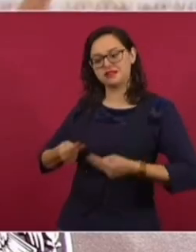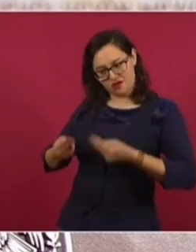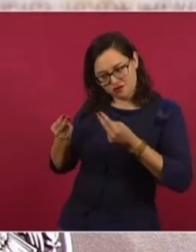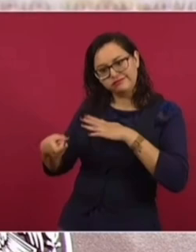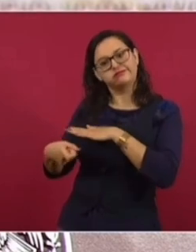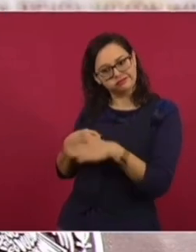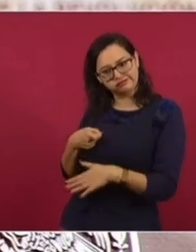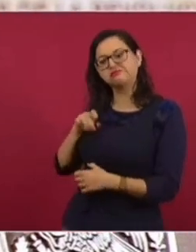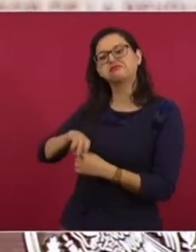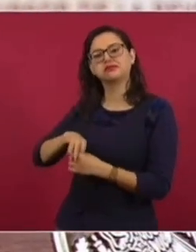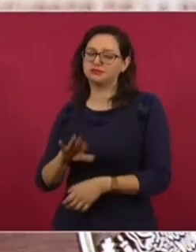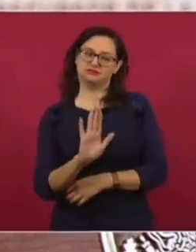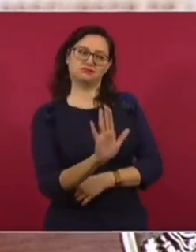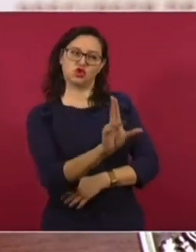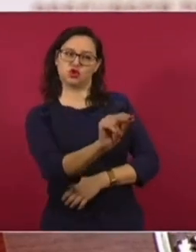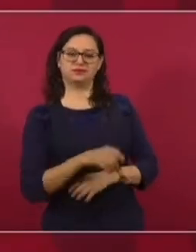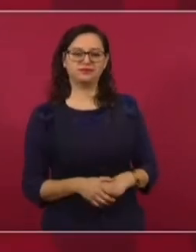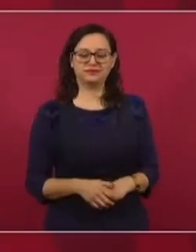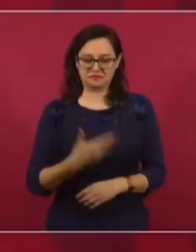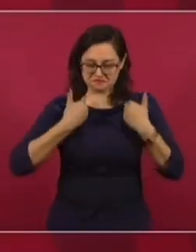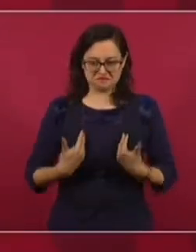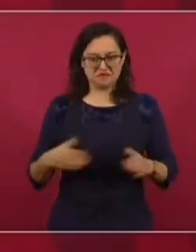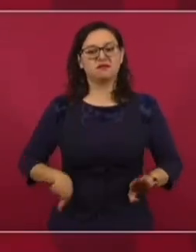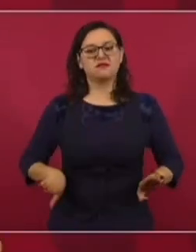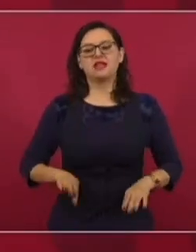No, la política es imperativo ético.